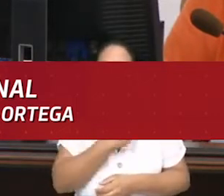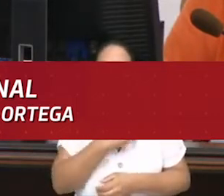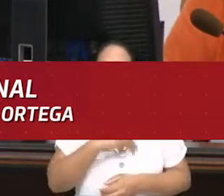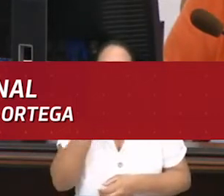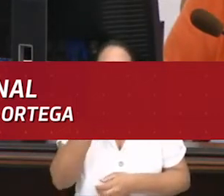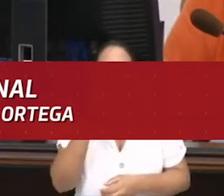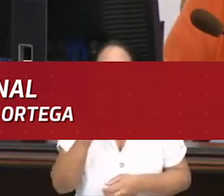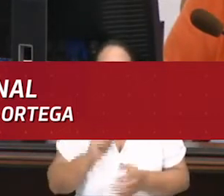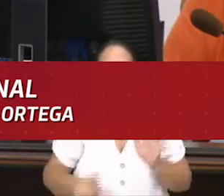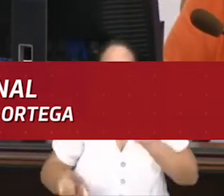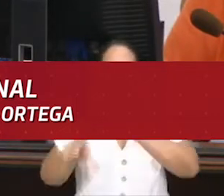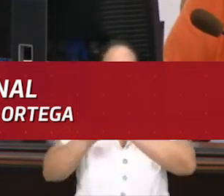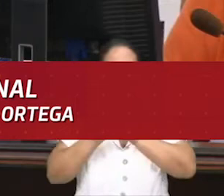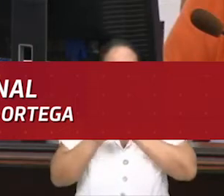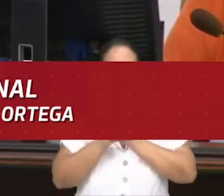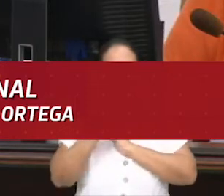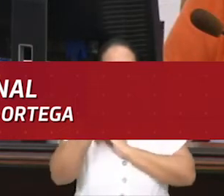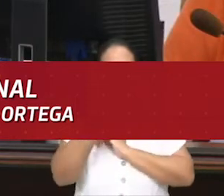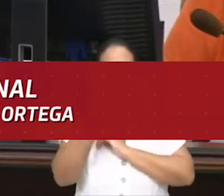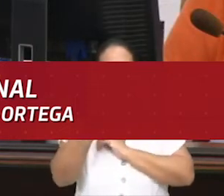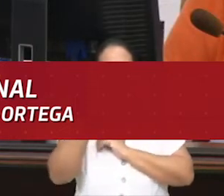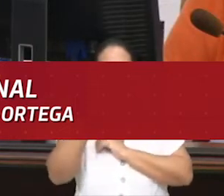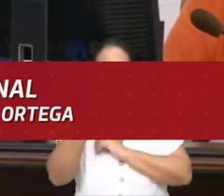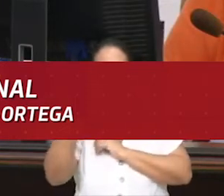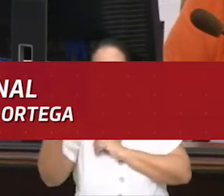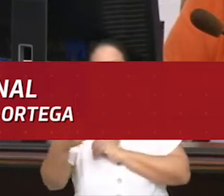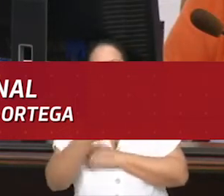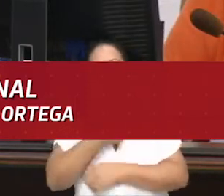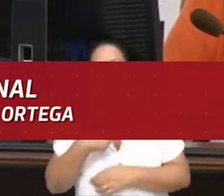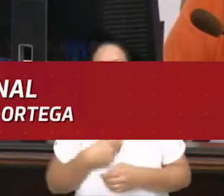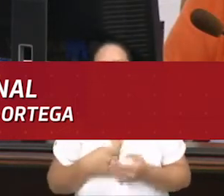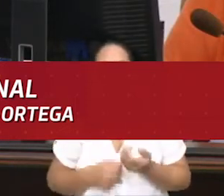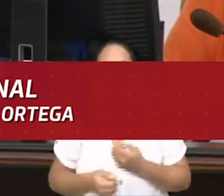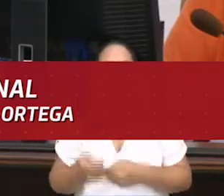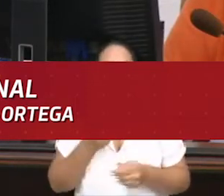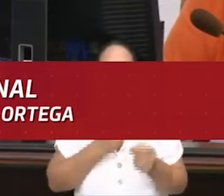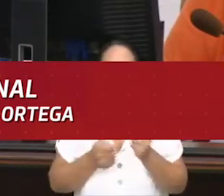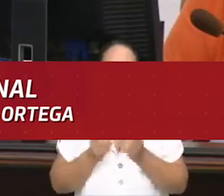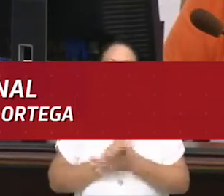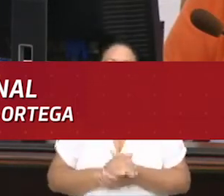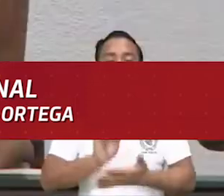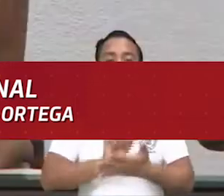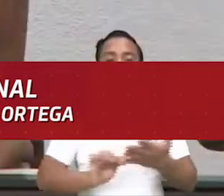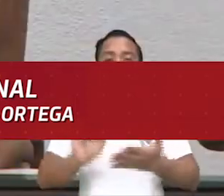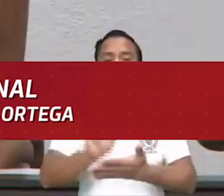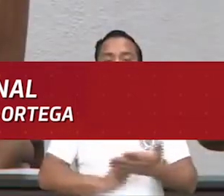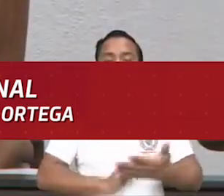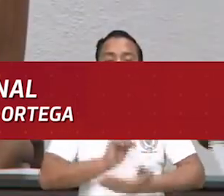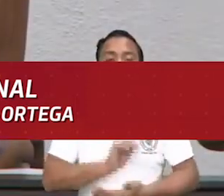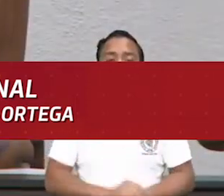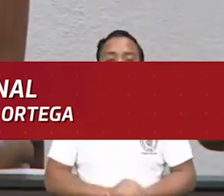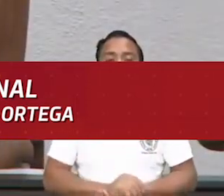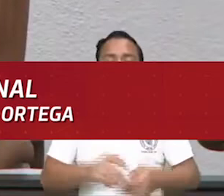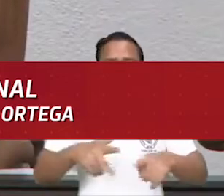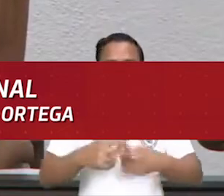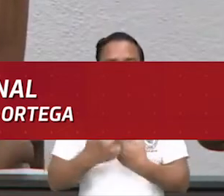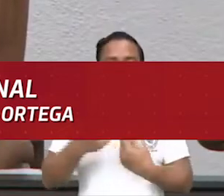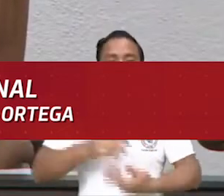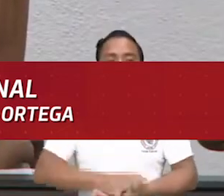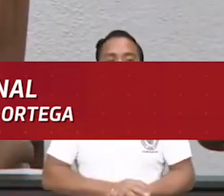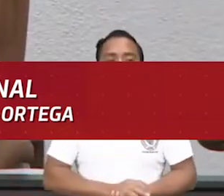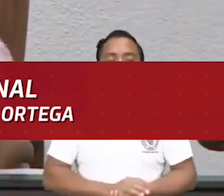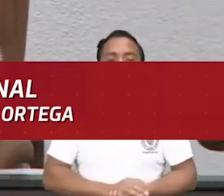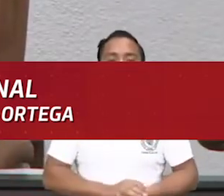928, la Ley Nº 977, Ley Contra el Lavado de Activos. Entre los argumentos para la